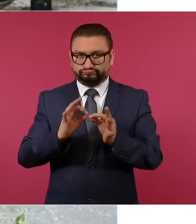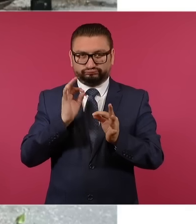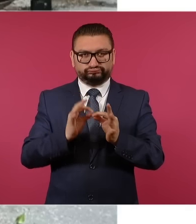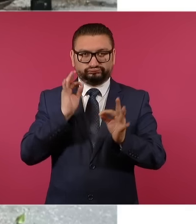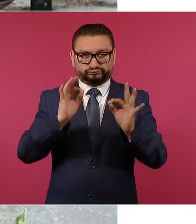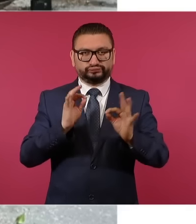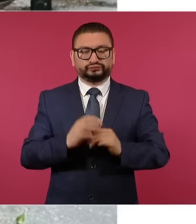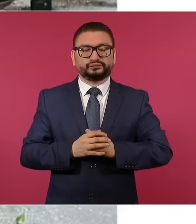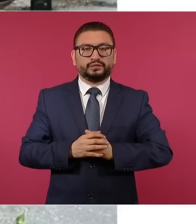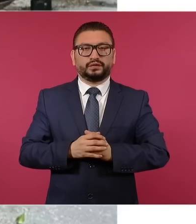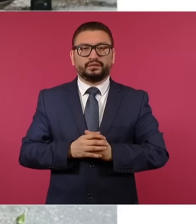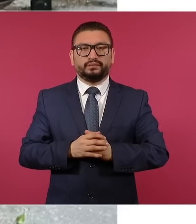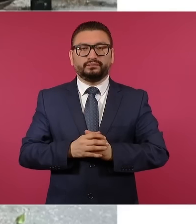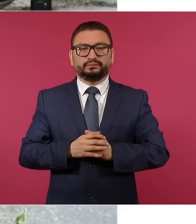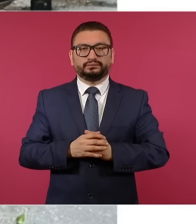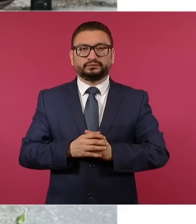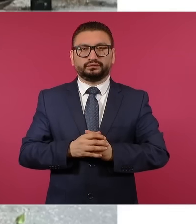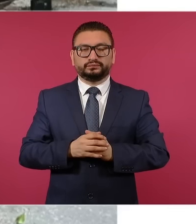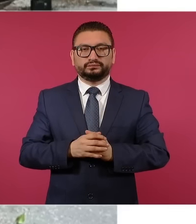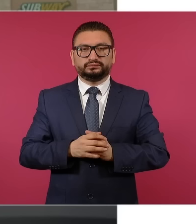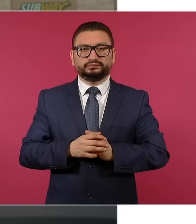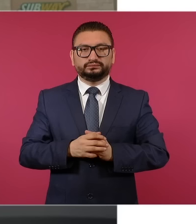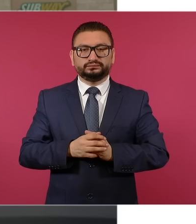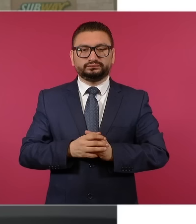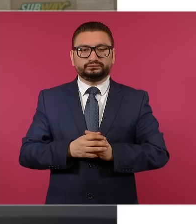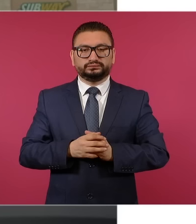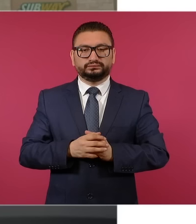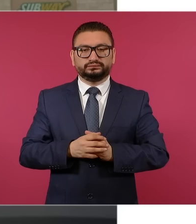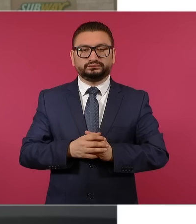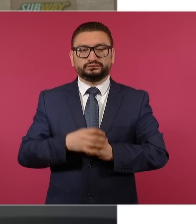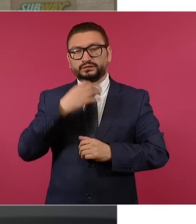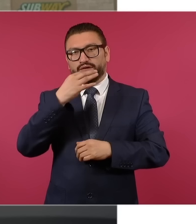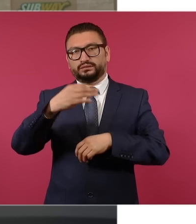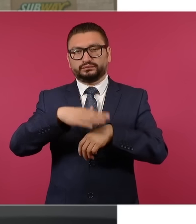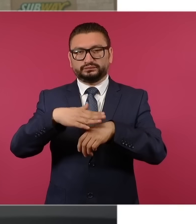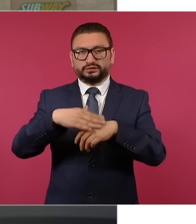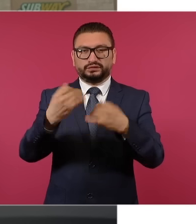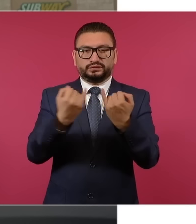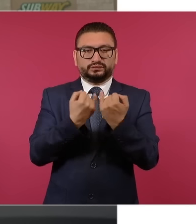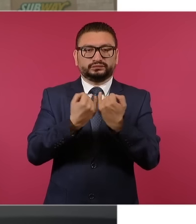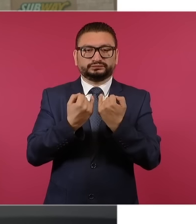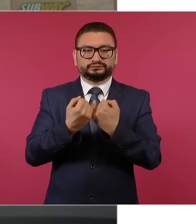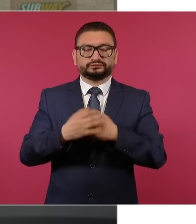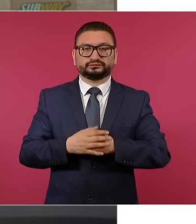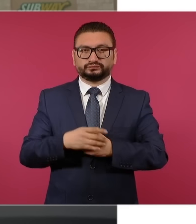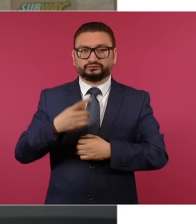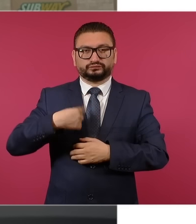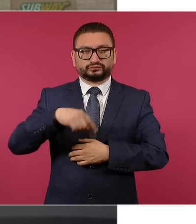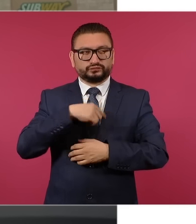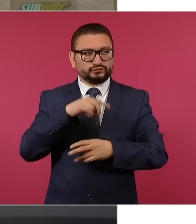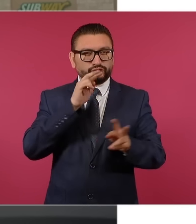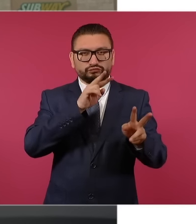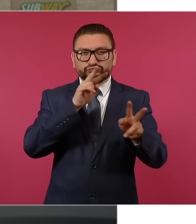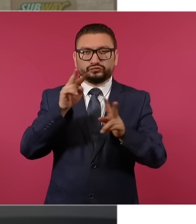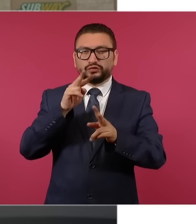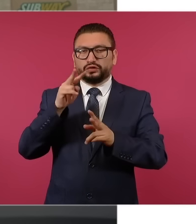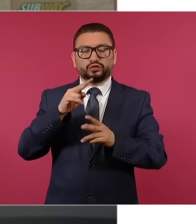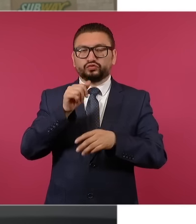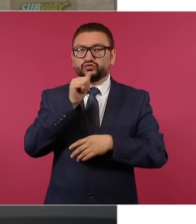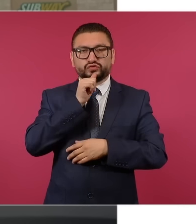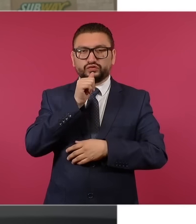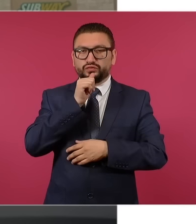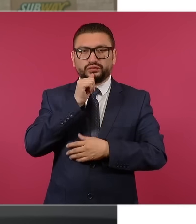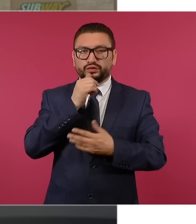De manera parcial, informo a usted que no tenemos reportes hasta el momento